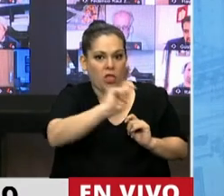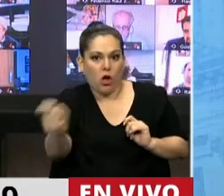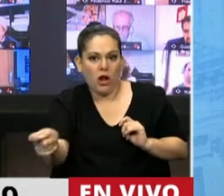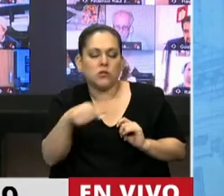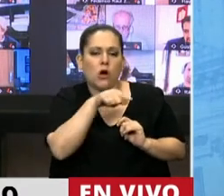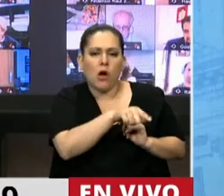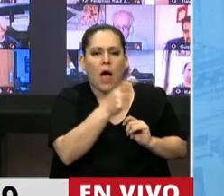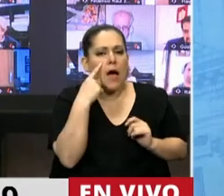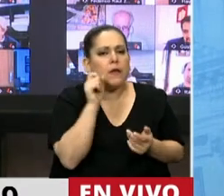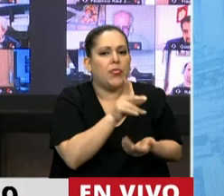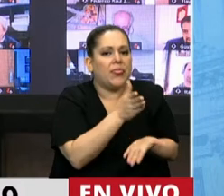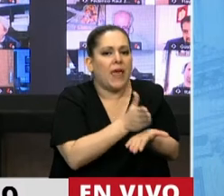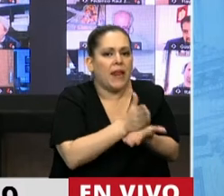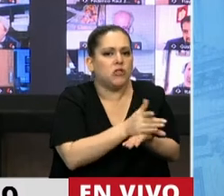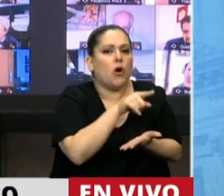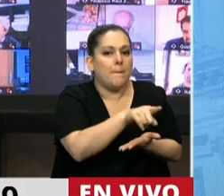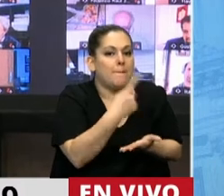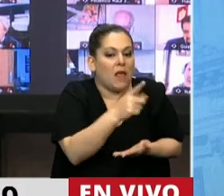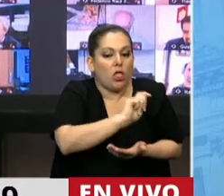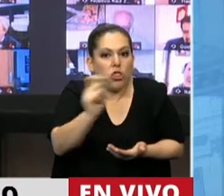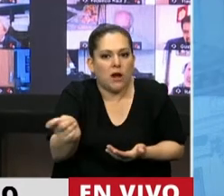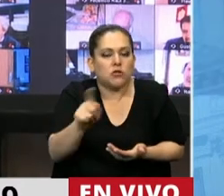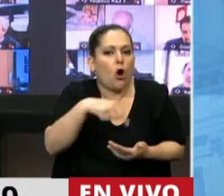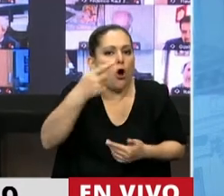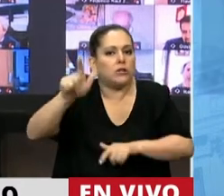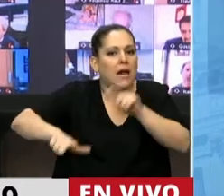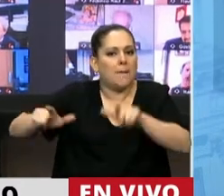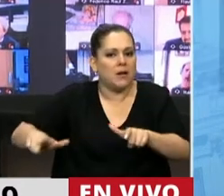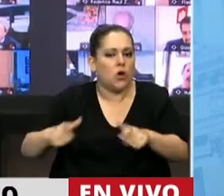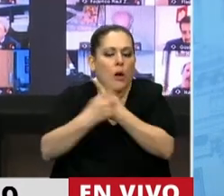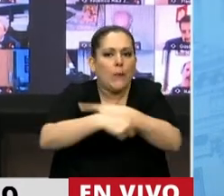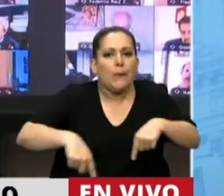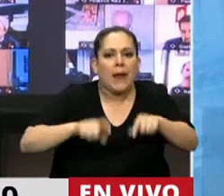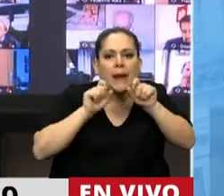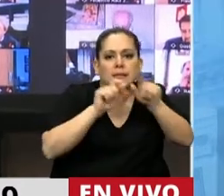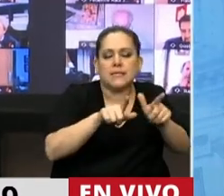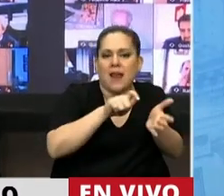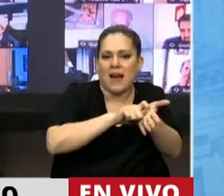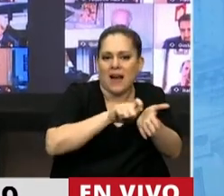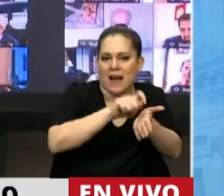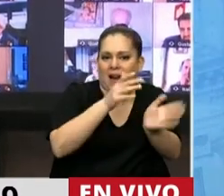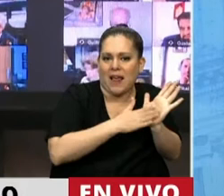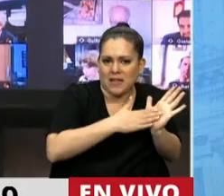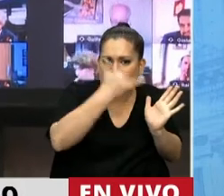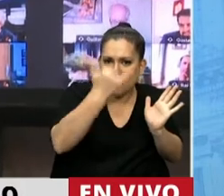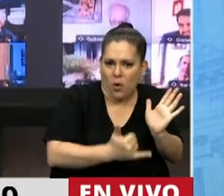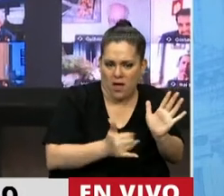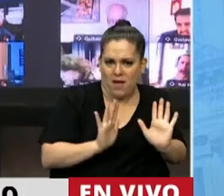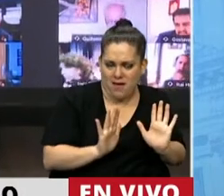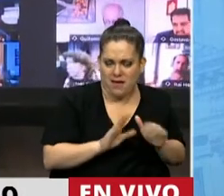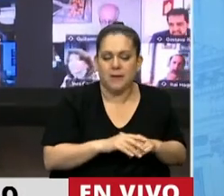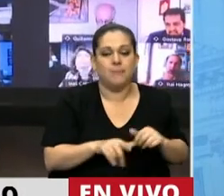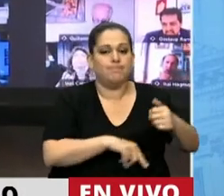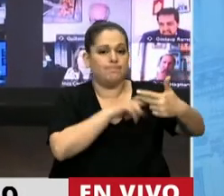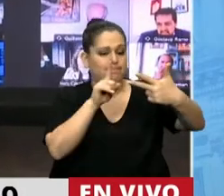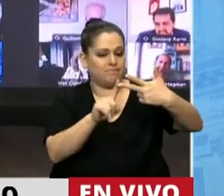es decir, que son a favor de terceros, que sean bienes registrables a título oneroso y de buena fe. El artículo